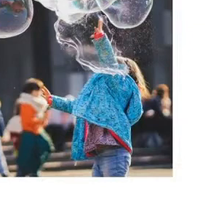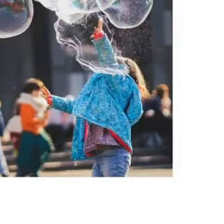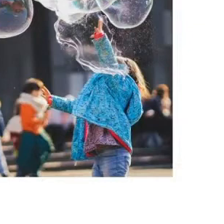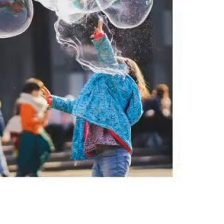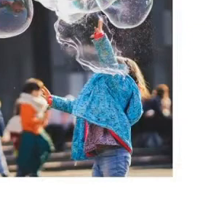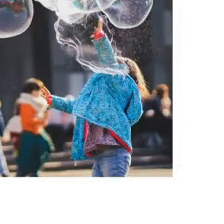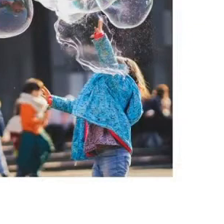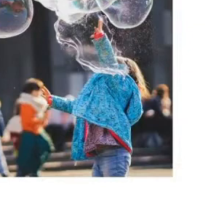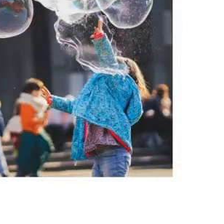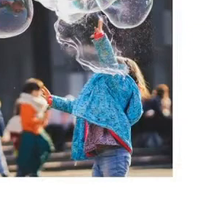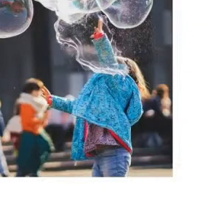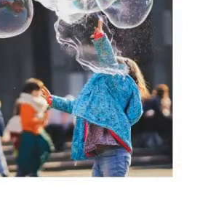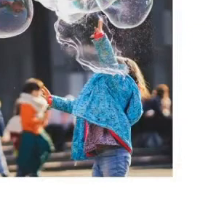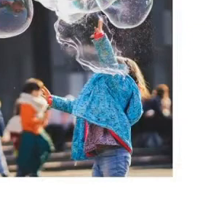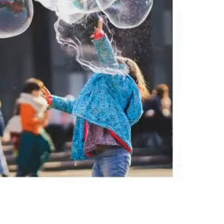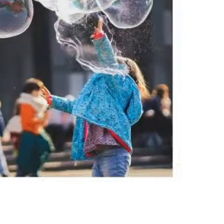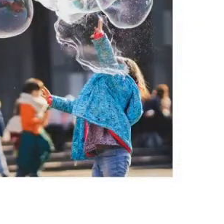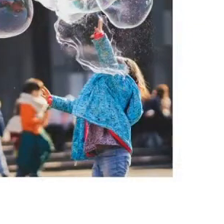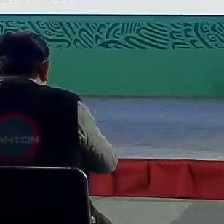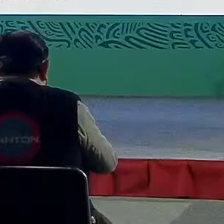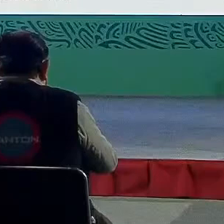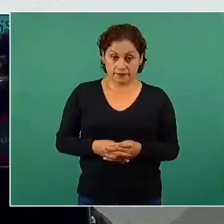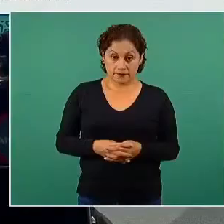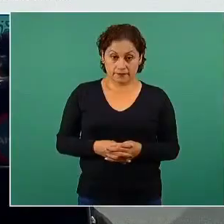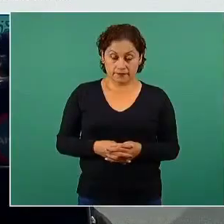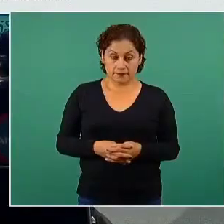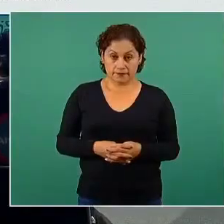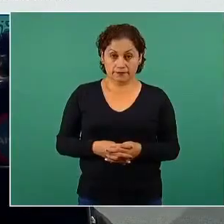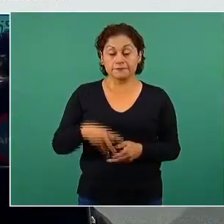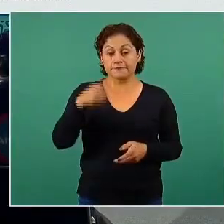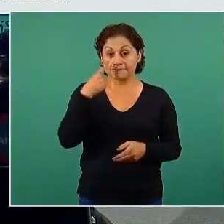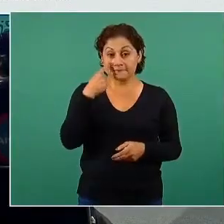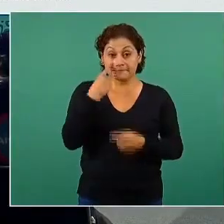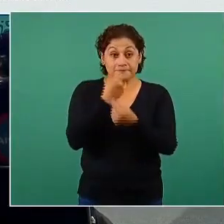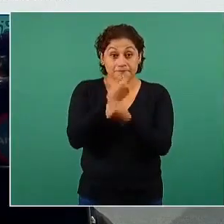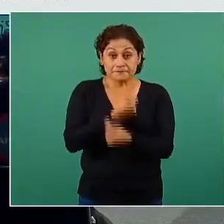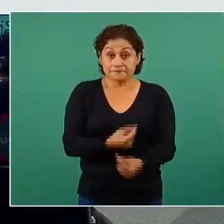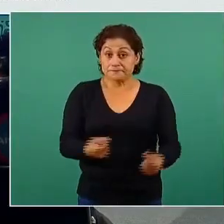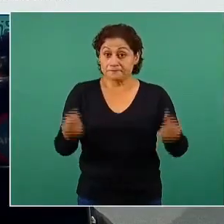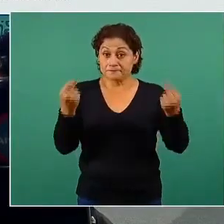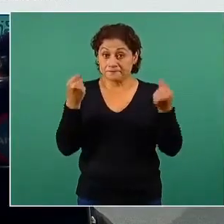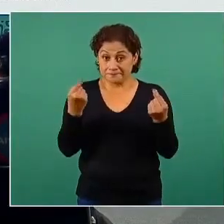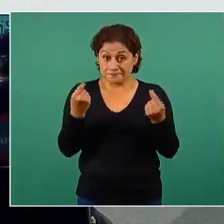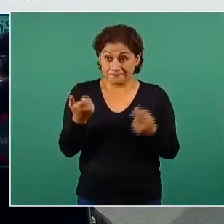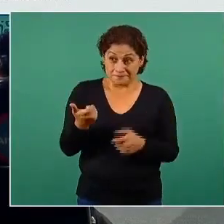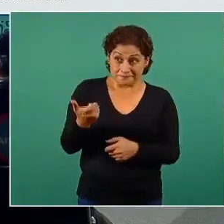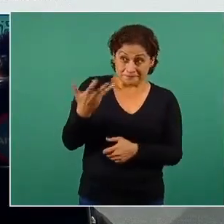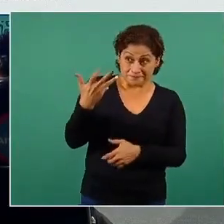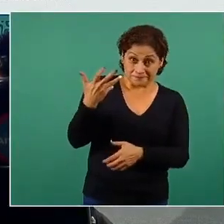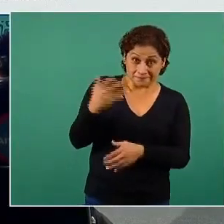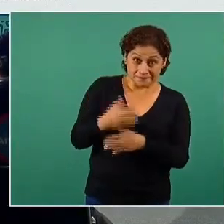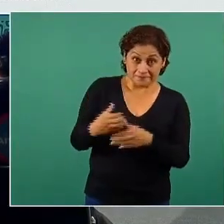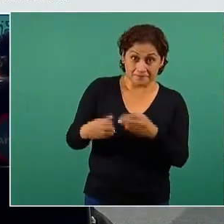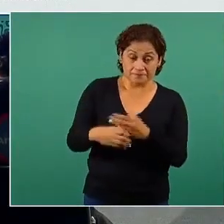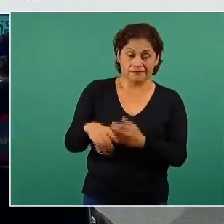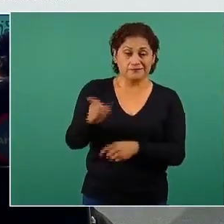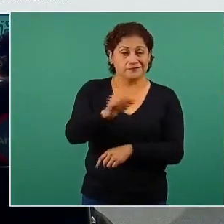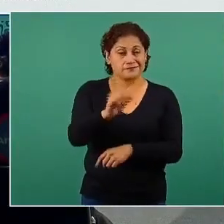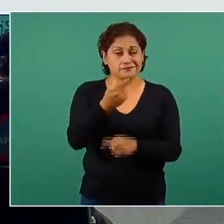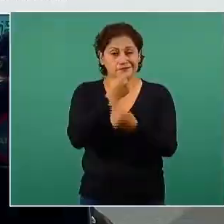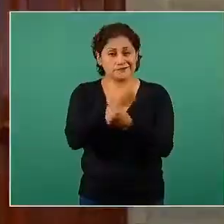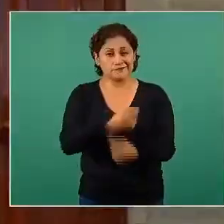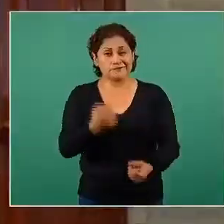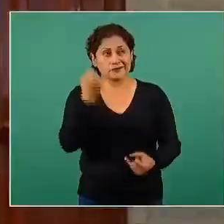jueguen. Los niños pueden divertirse desde con una caja, con burbujas,